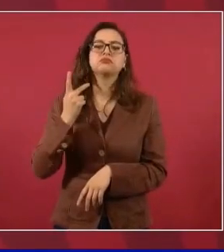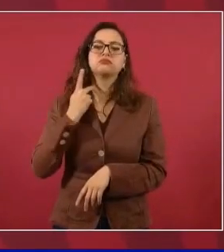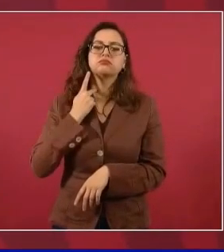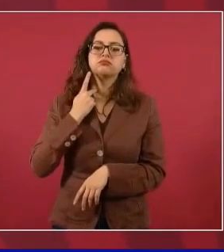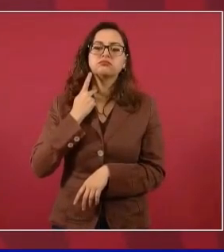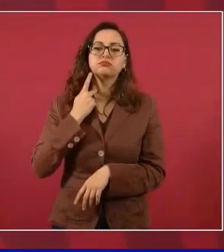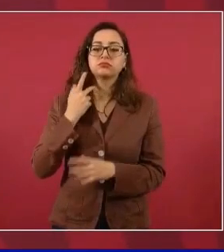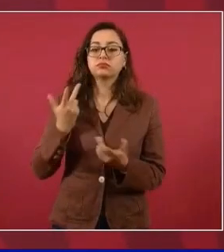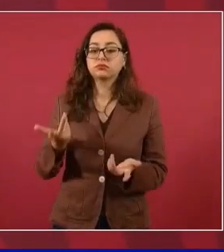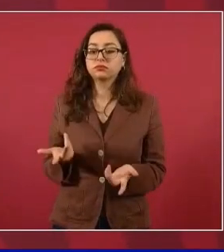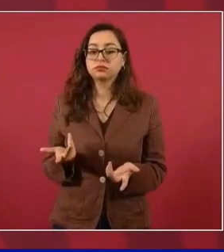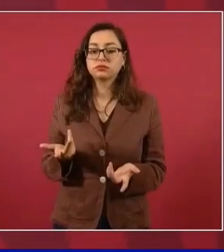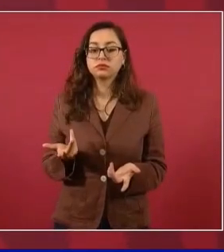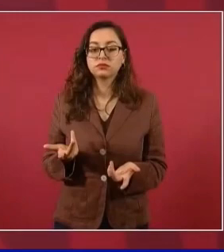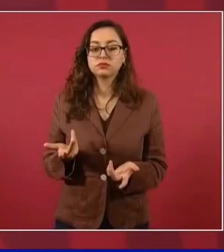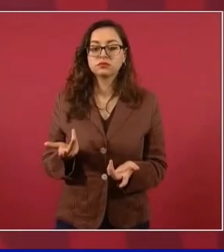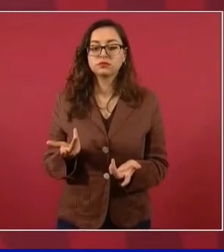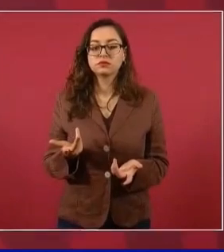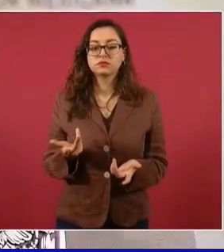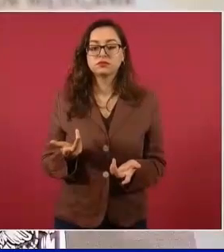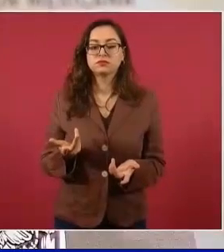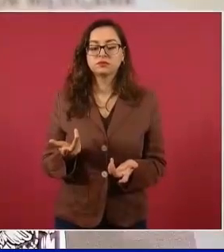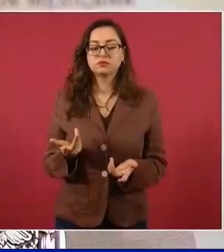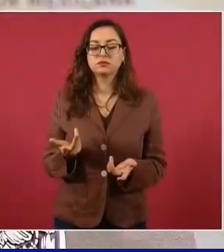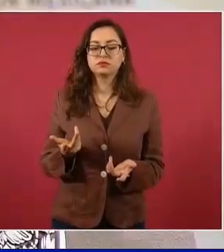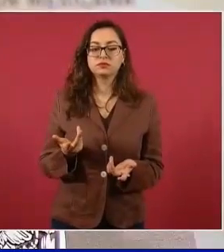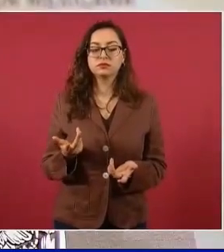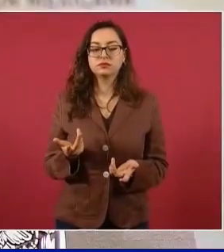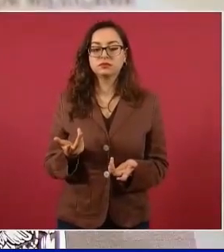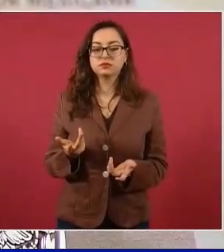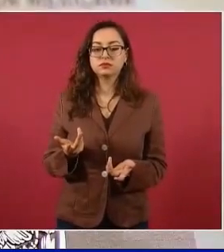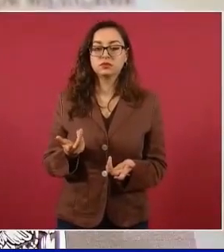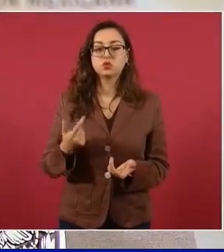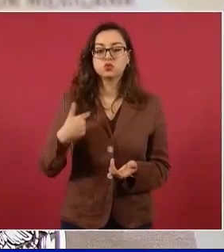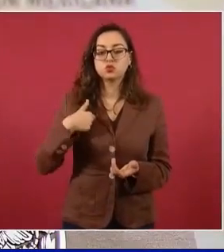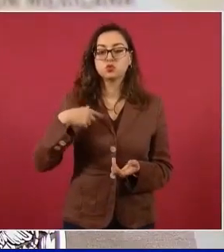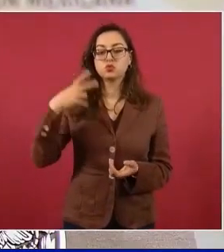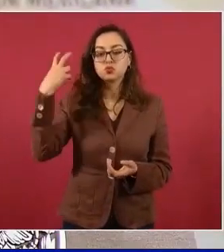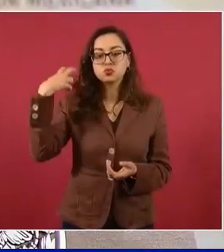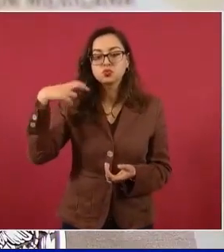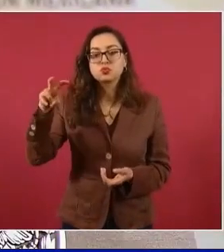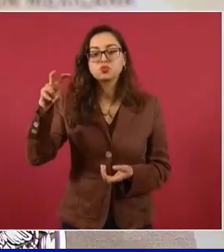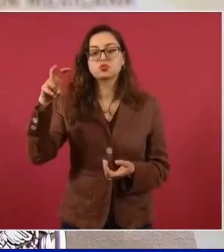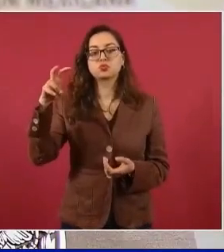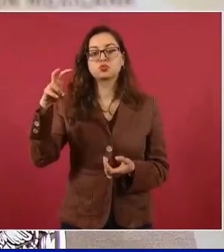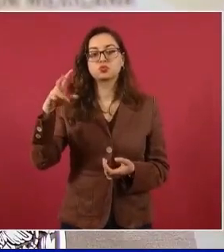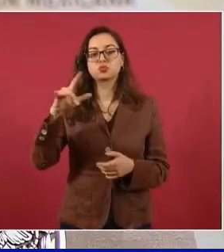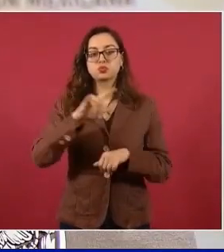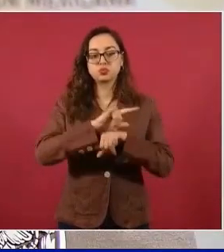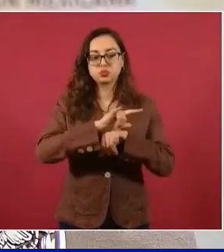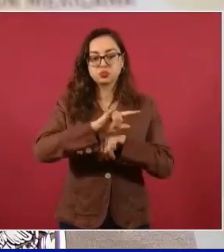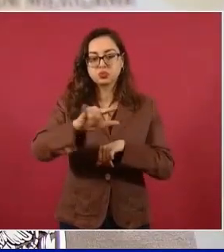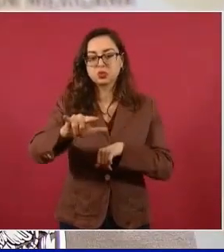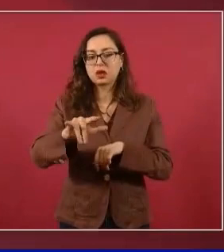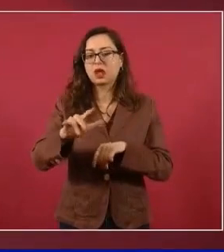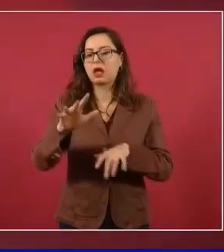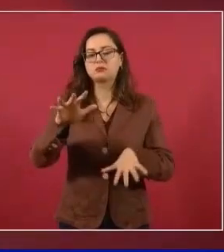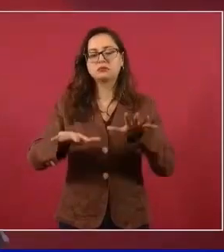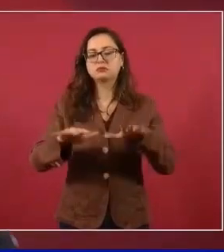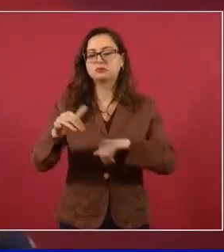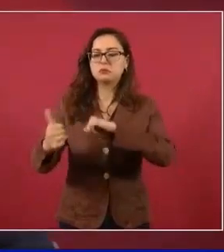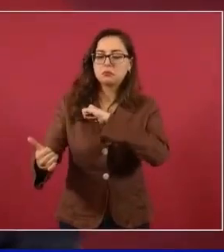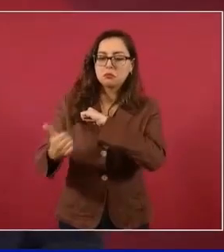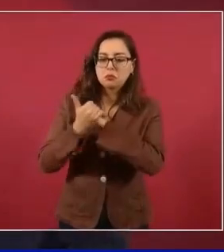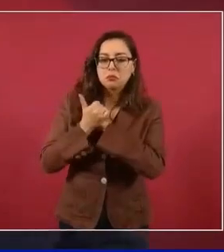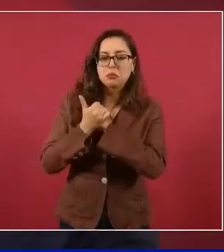Por siempre que viajo sale el tema, sobre